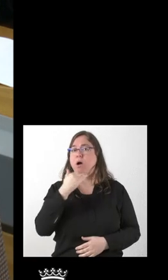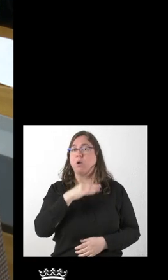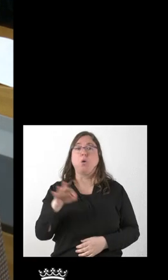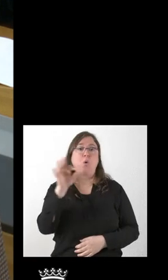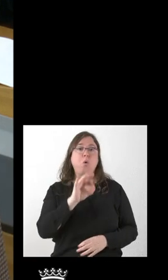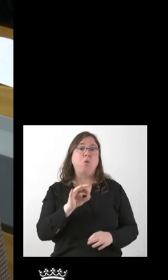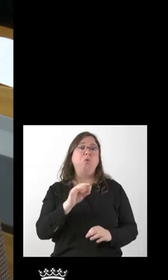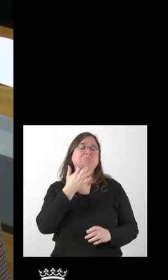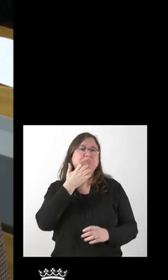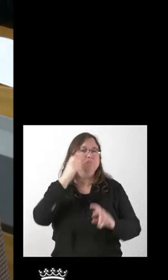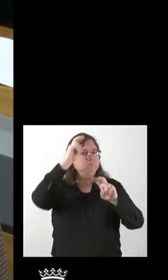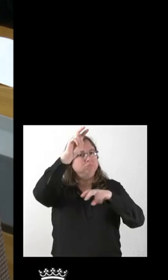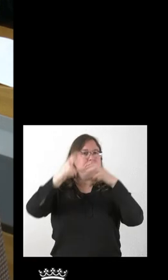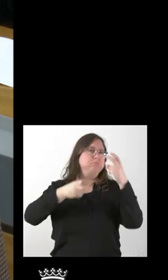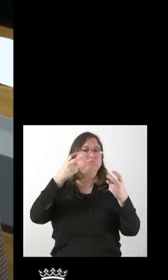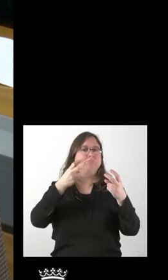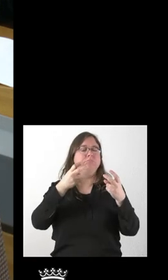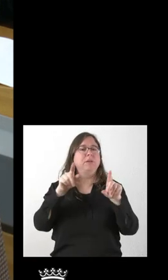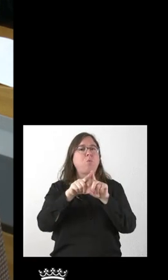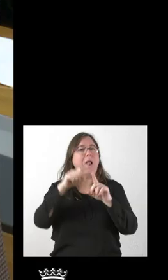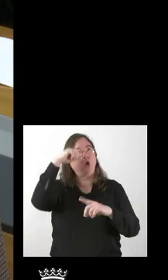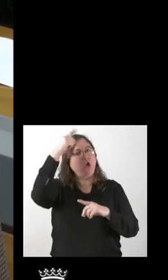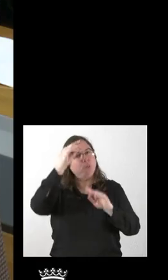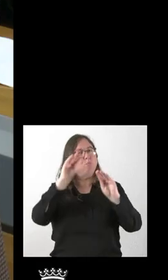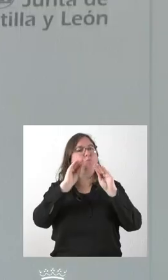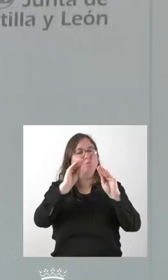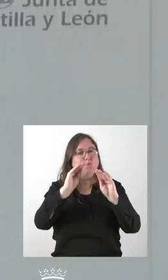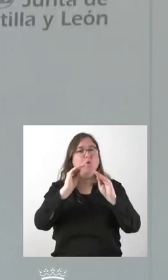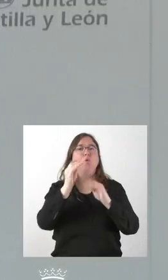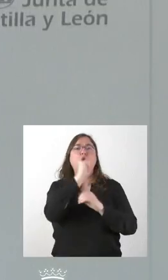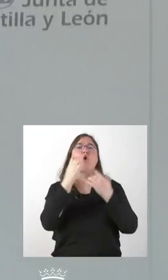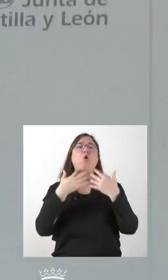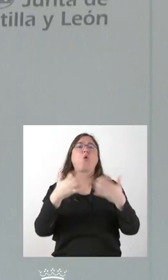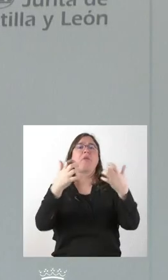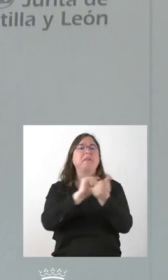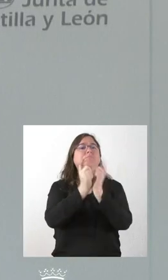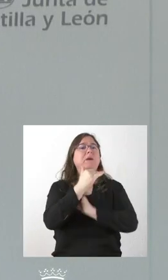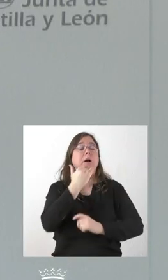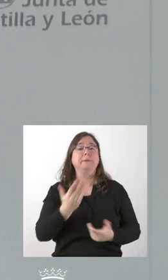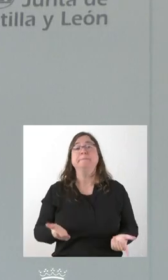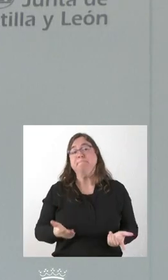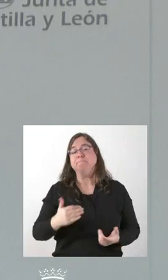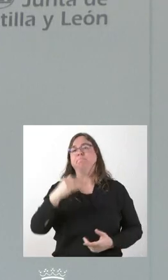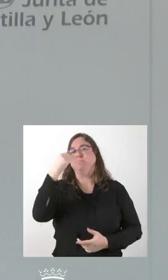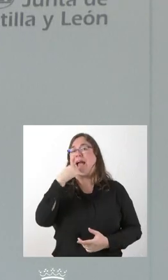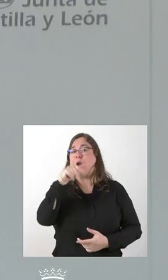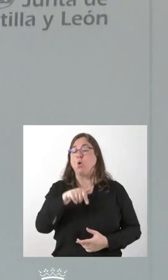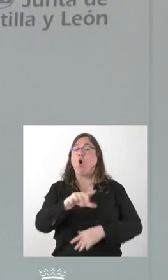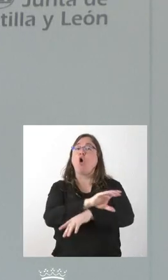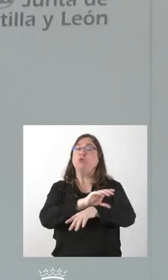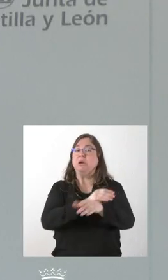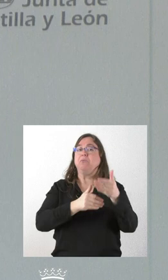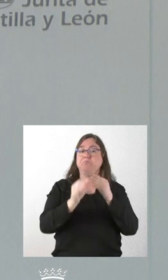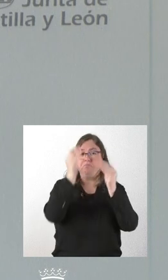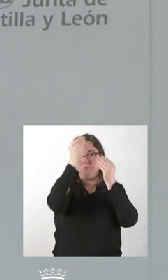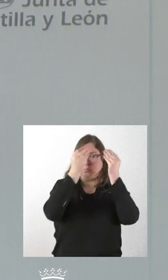plantean reformular lo que es este concierto. Pues esto es algo que la consejería lógicamente analizará si es necesario